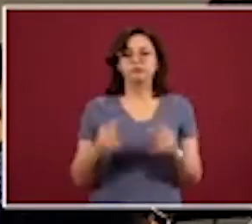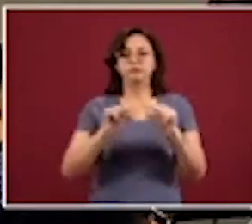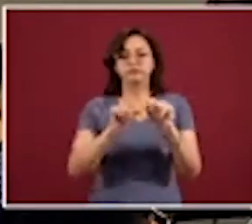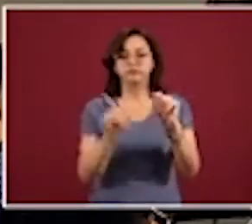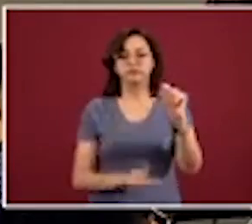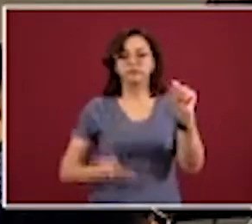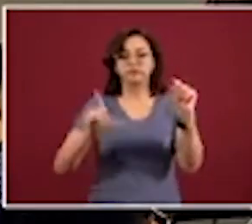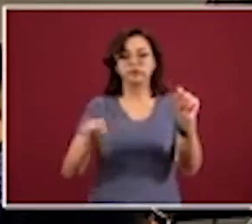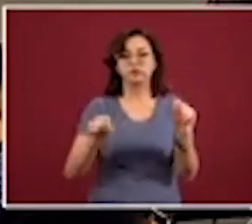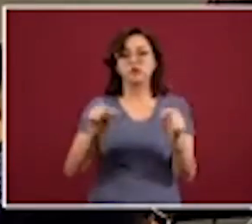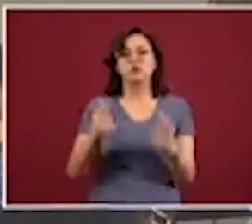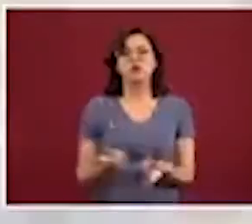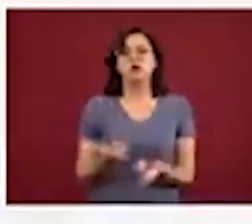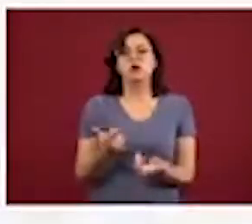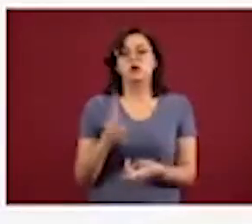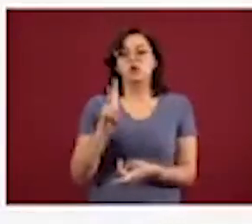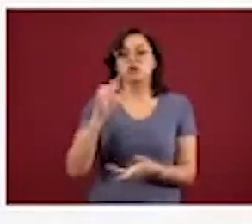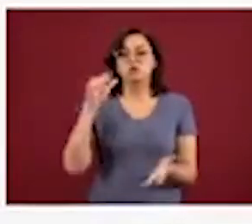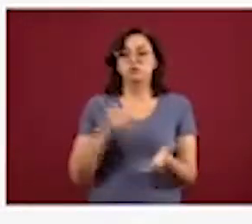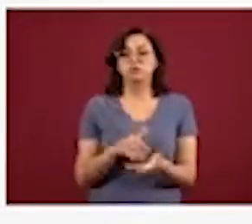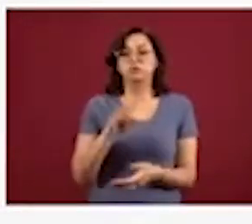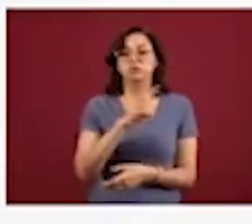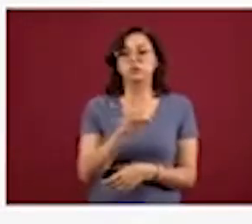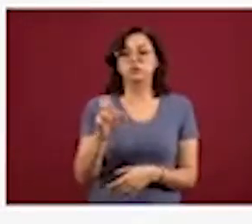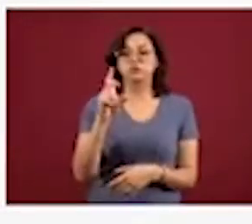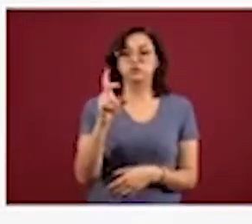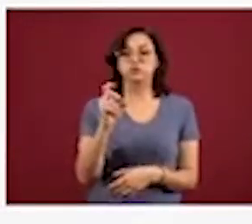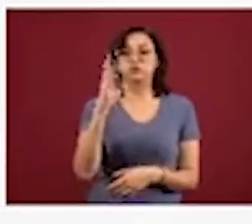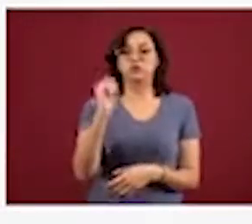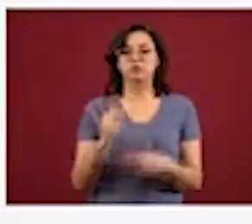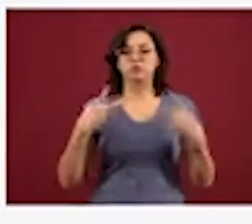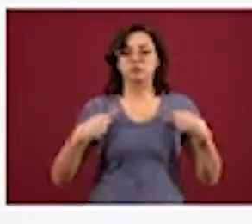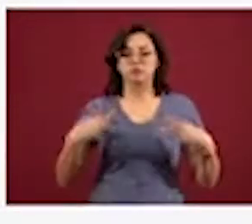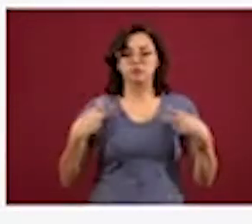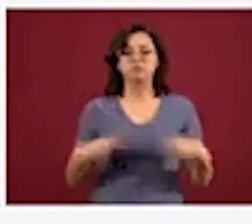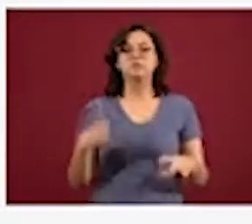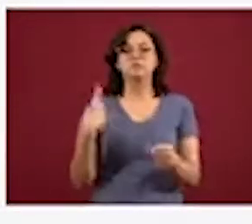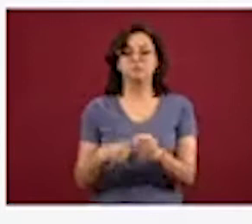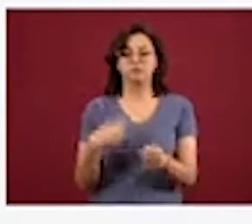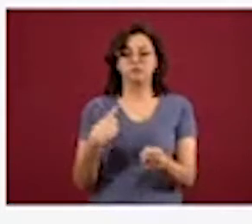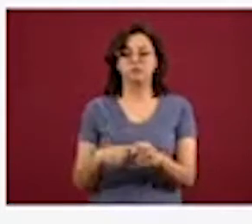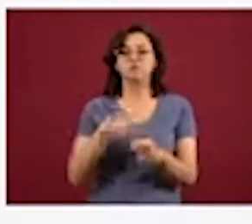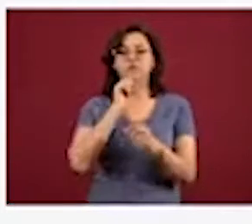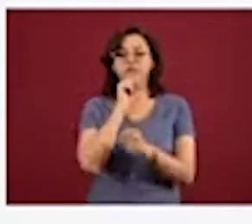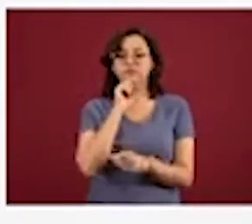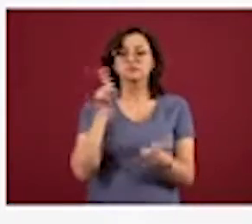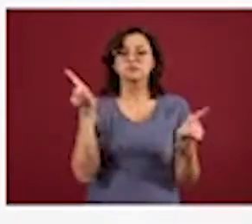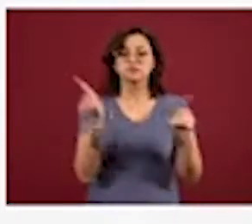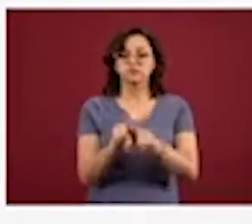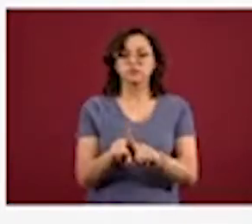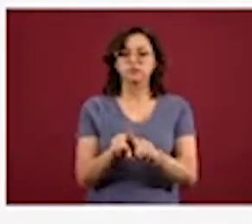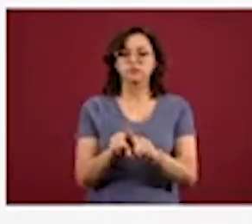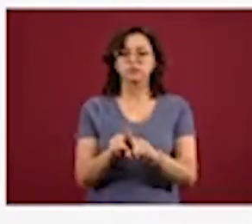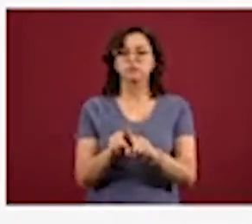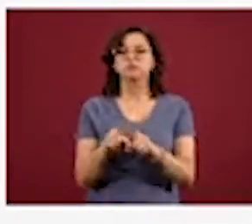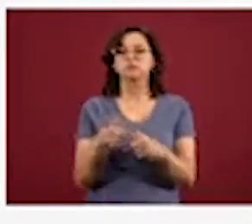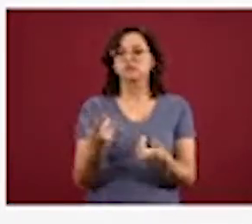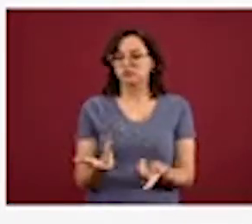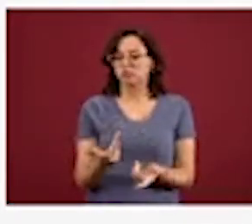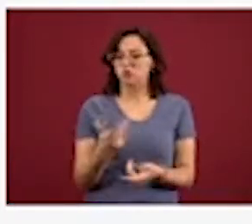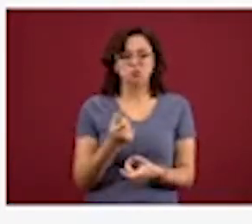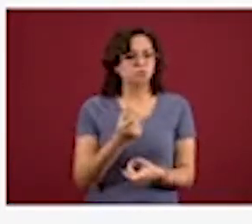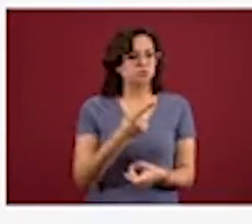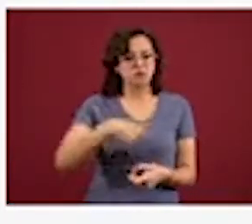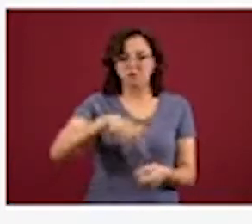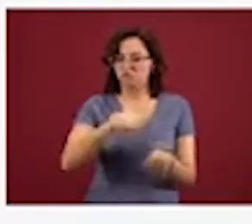Segarra. 2.439 casos confirmados, así también se han dado resultados negativos a 11